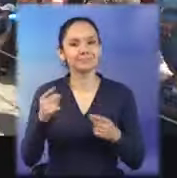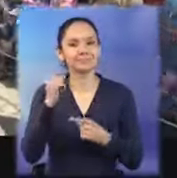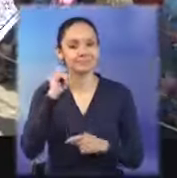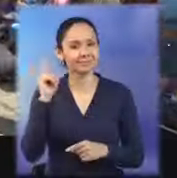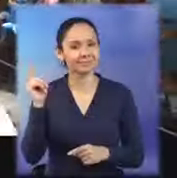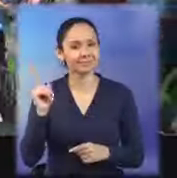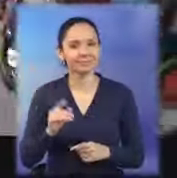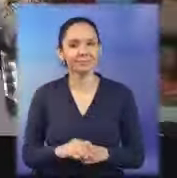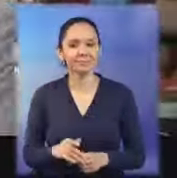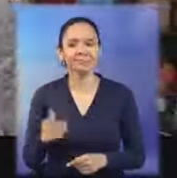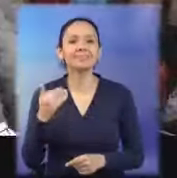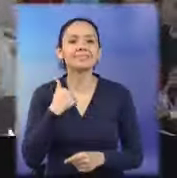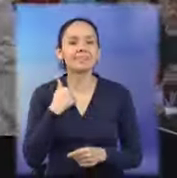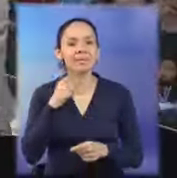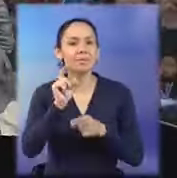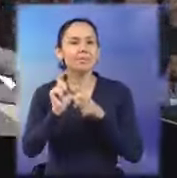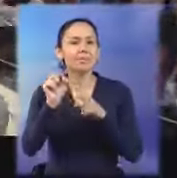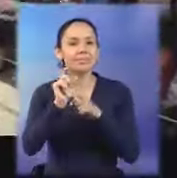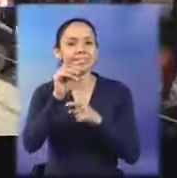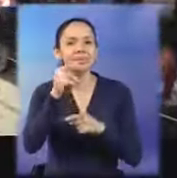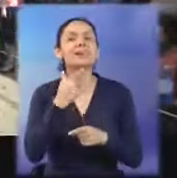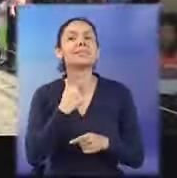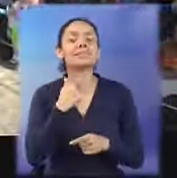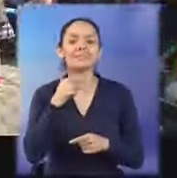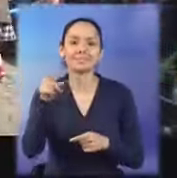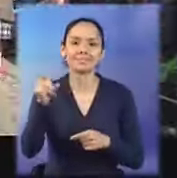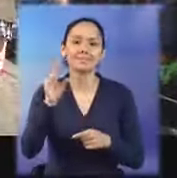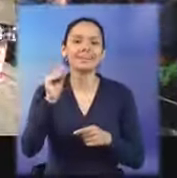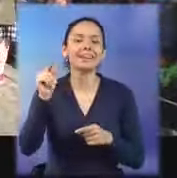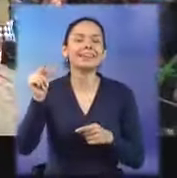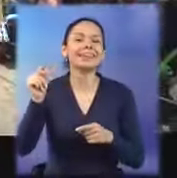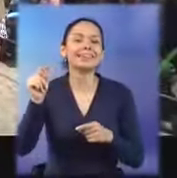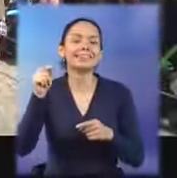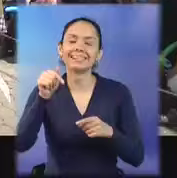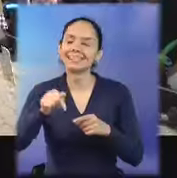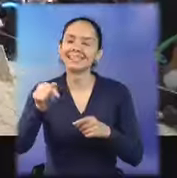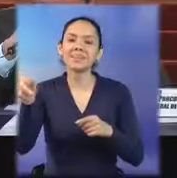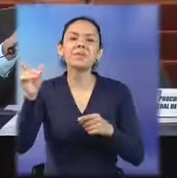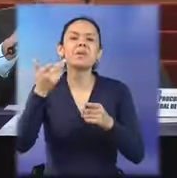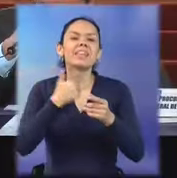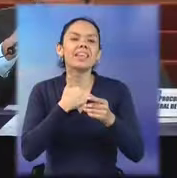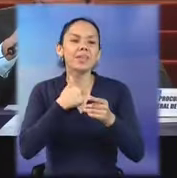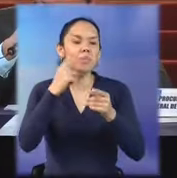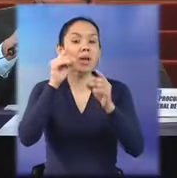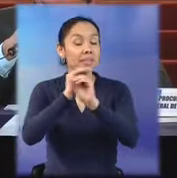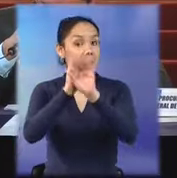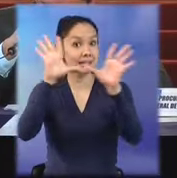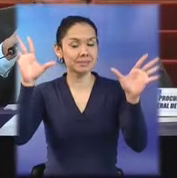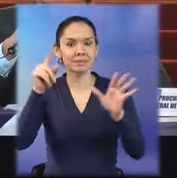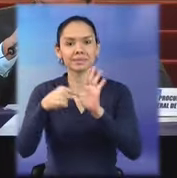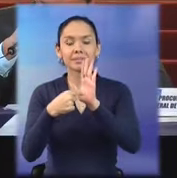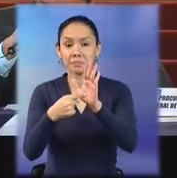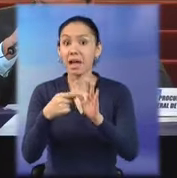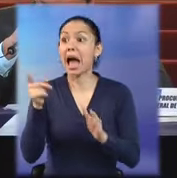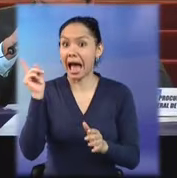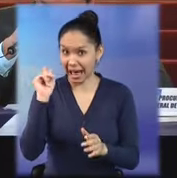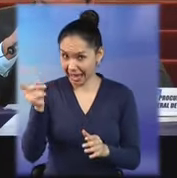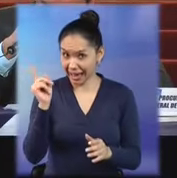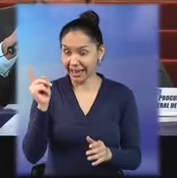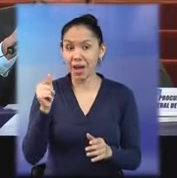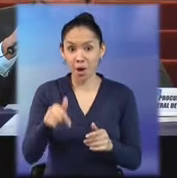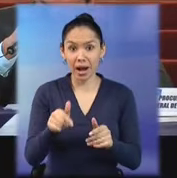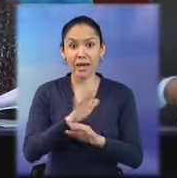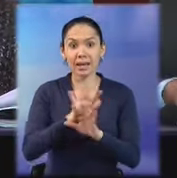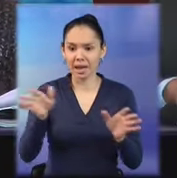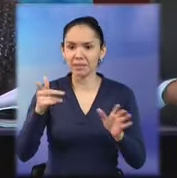Yo tengo una cosita que le gusta a mi novio. El gobierno de los sueños nos dio transparencia. Sí, porque ahora los trapos yuco se lavan